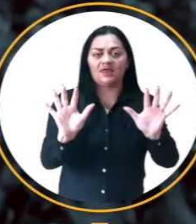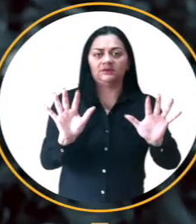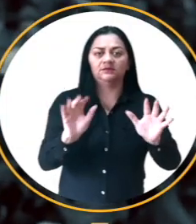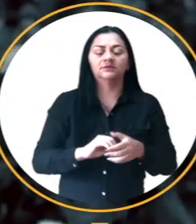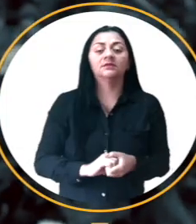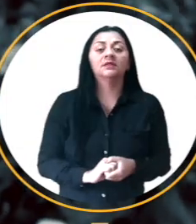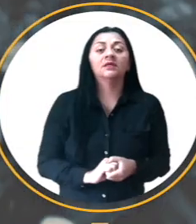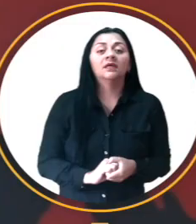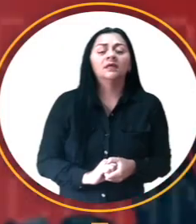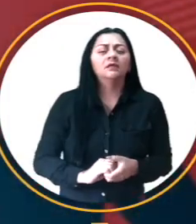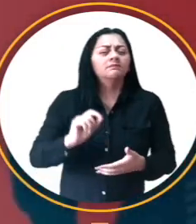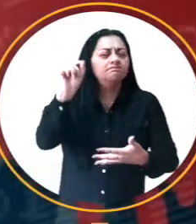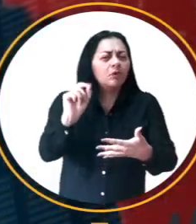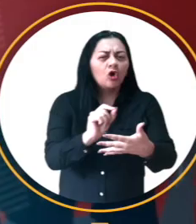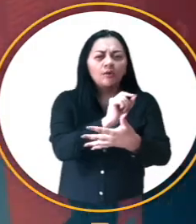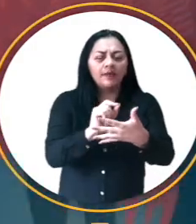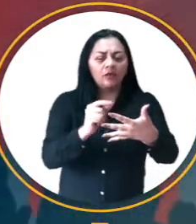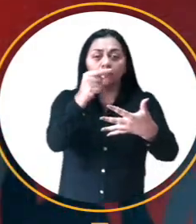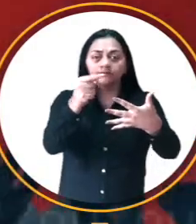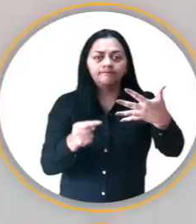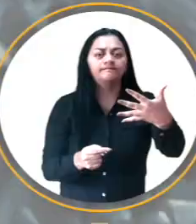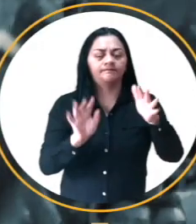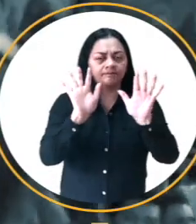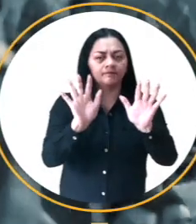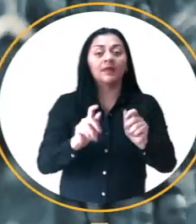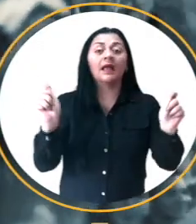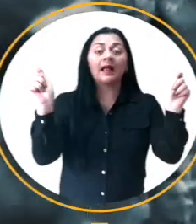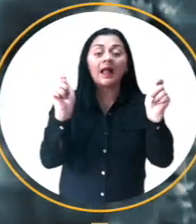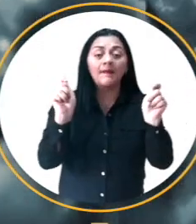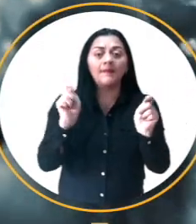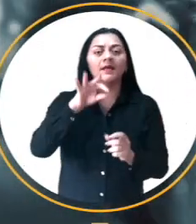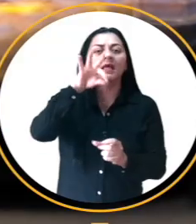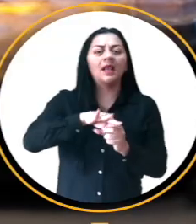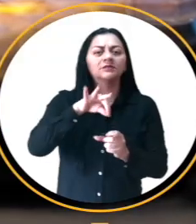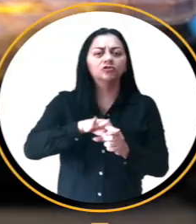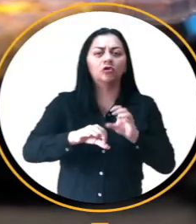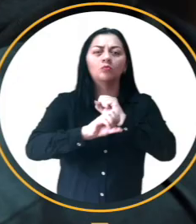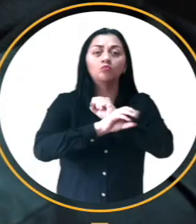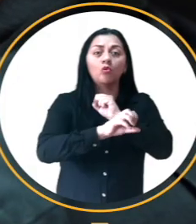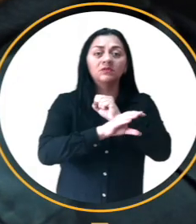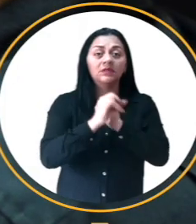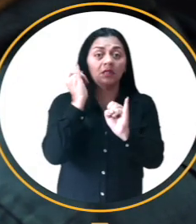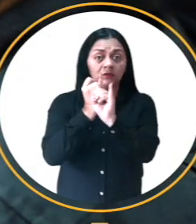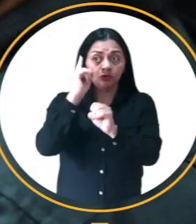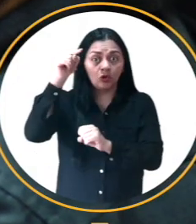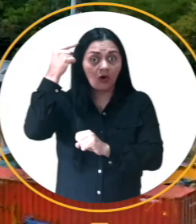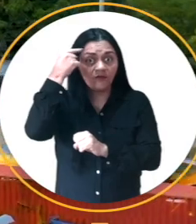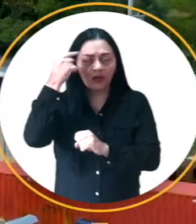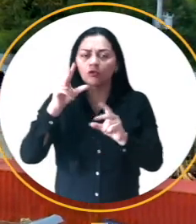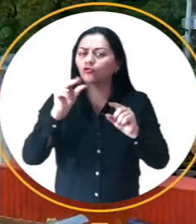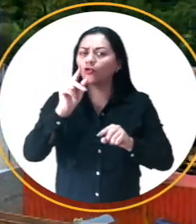organizaciones calificadas. Prohibiciones. Durante la campaña electoral se mantiene la prohibición de la publicidad o propaganda de las